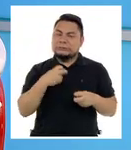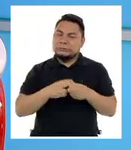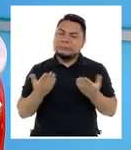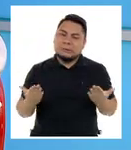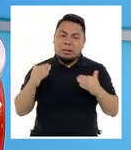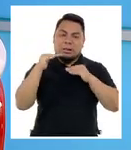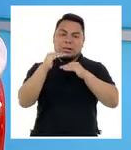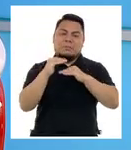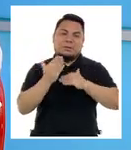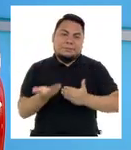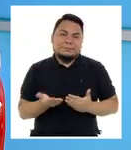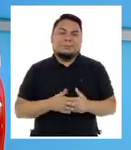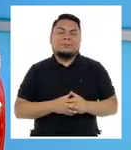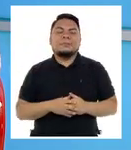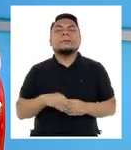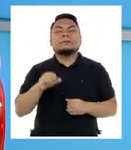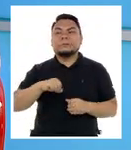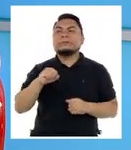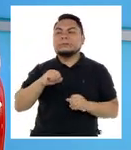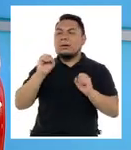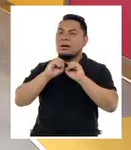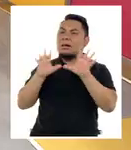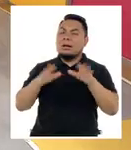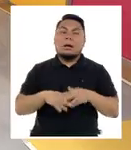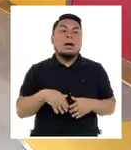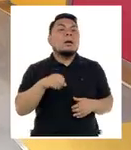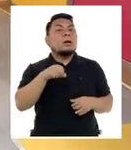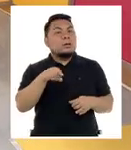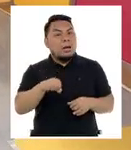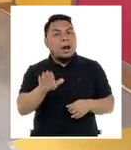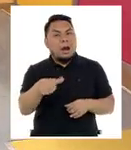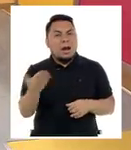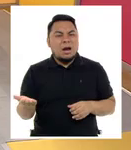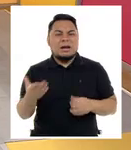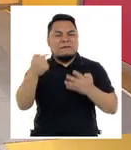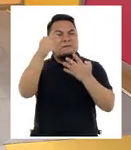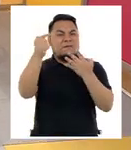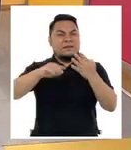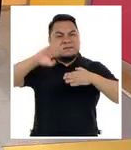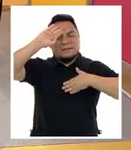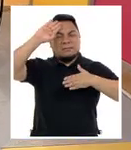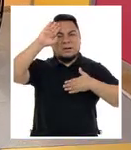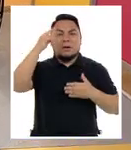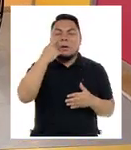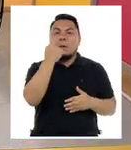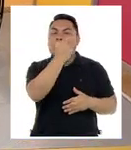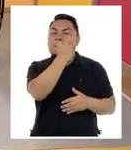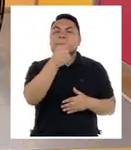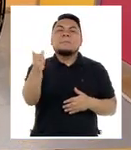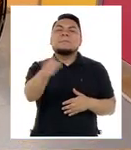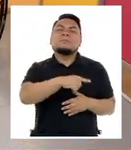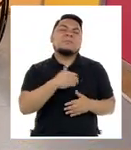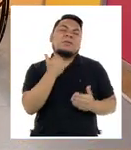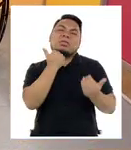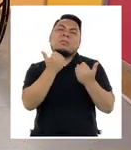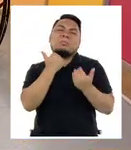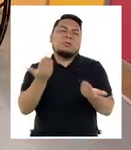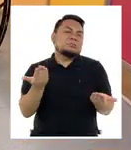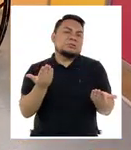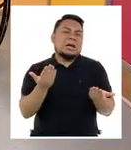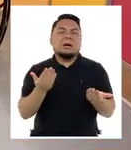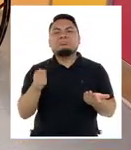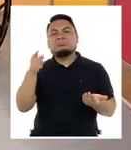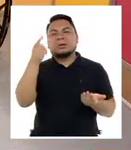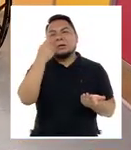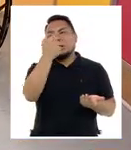pero hay ciertas cosas que se van a limitar. Claro que sí. Bueno, y hay muchas otras enfermedades oculares que a veces nosotros pues no las tomamos en cuenta